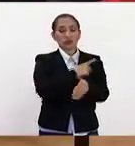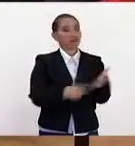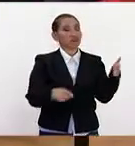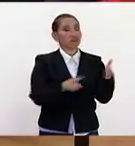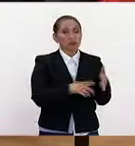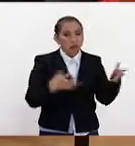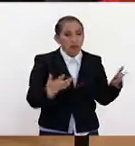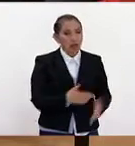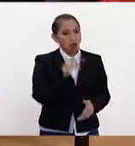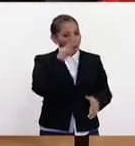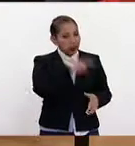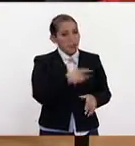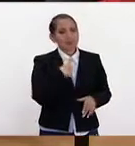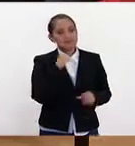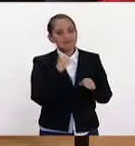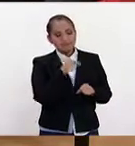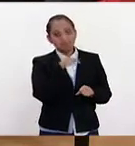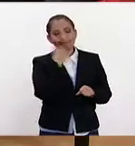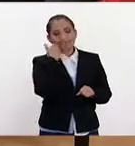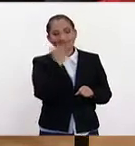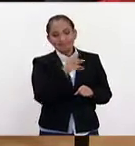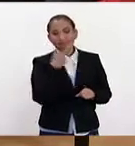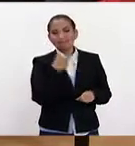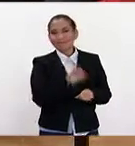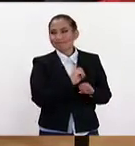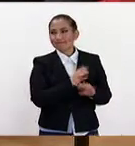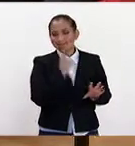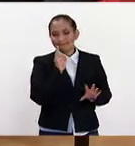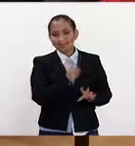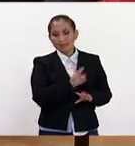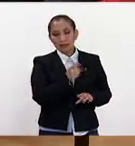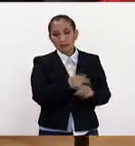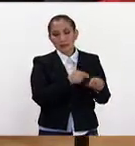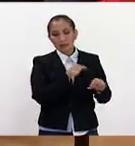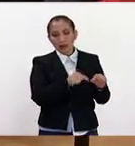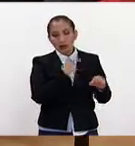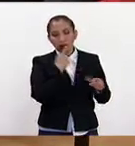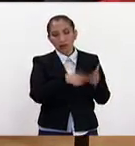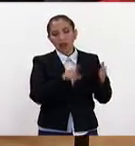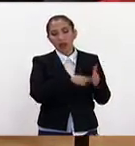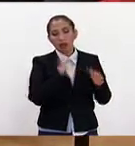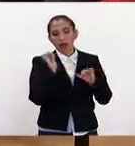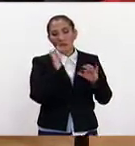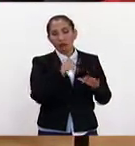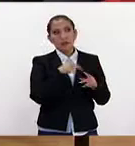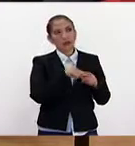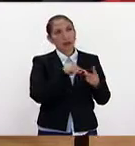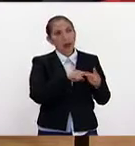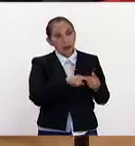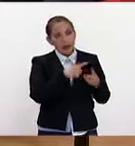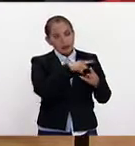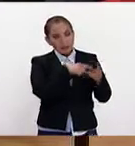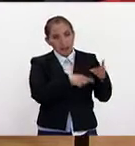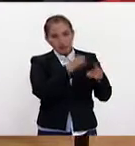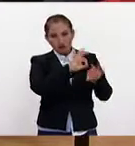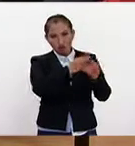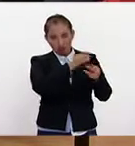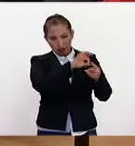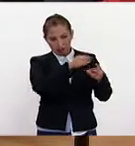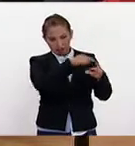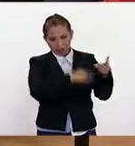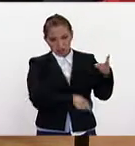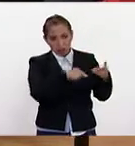claramente nos dio una pauta de lo que quería y continuó. El veto migratorio ya pasó por ahora sí que tres versiones.